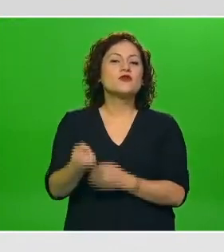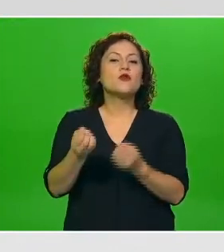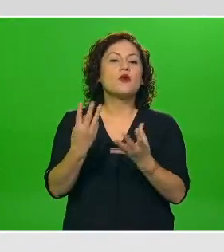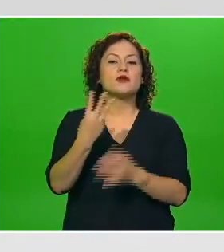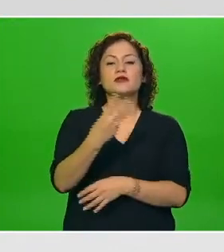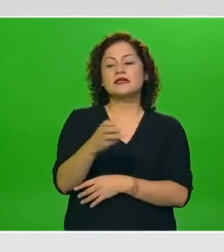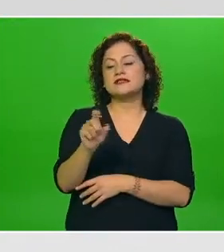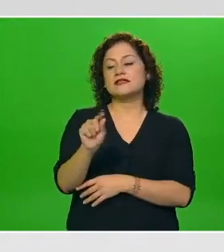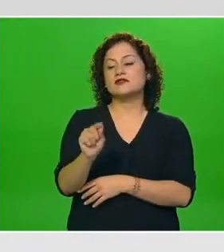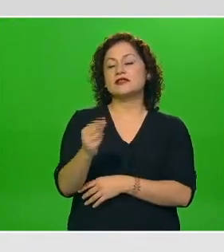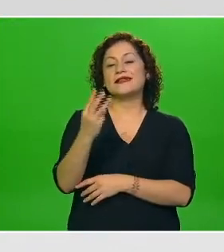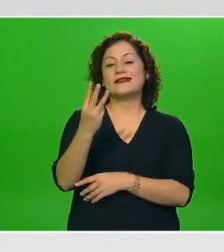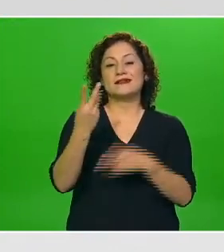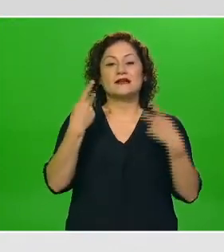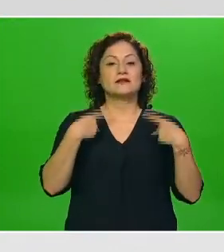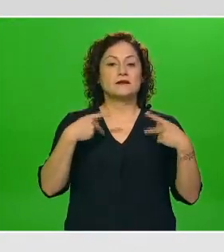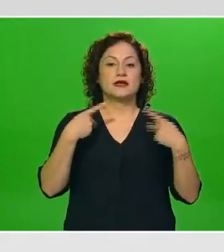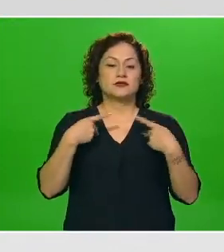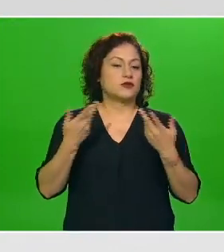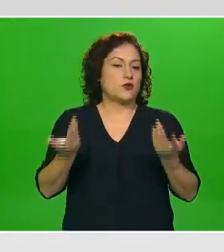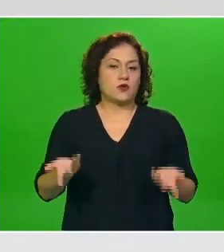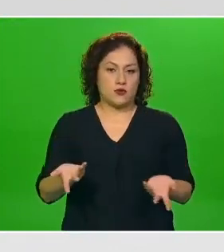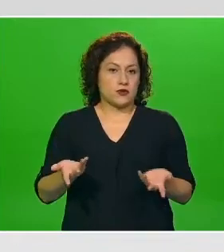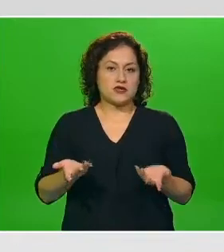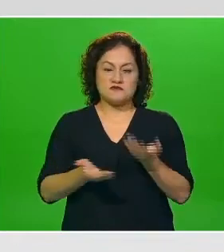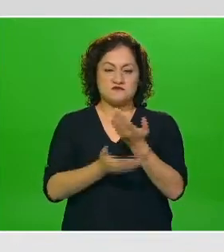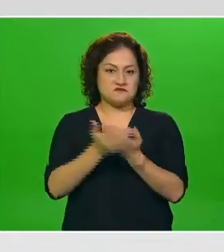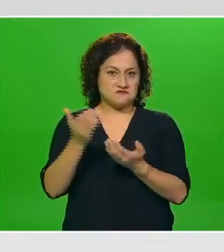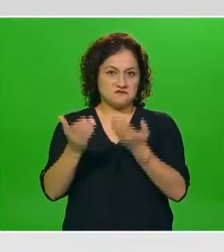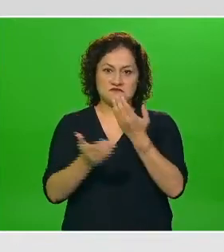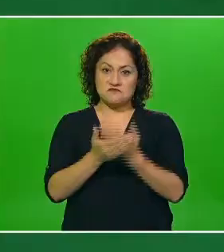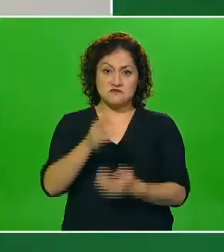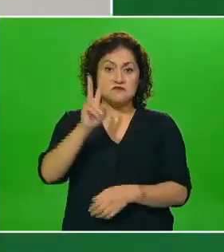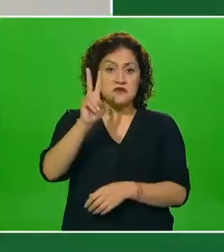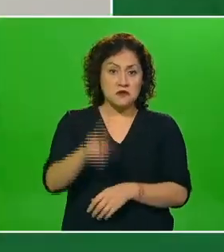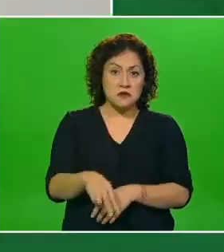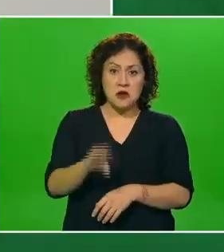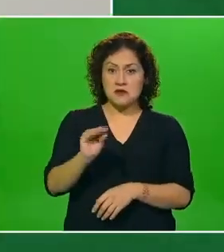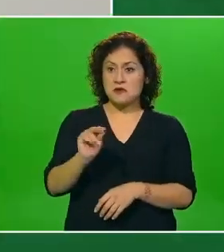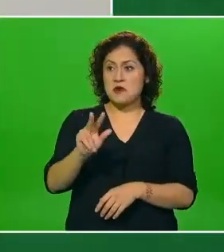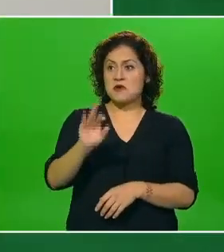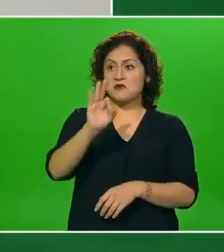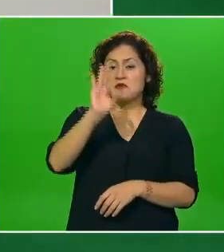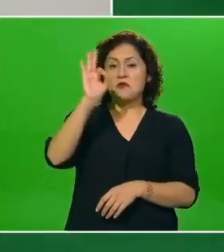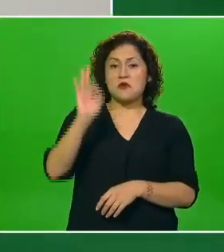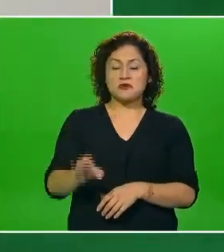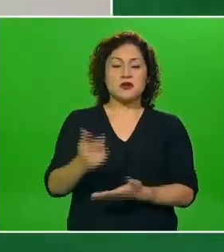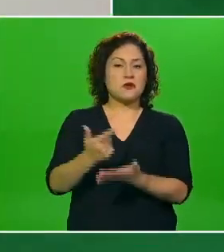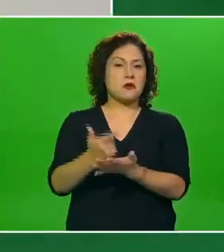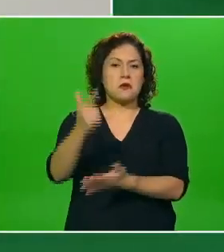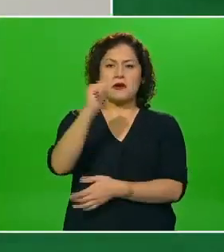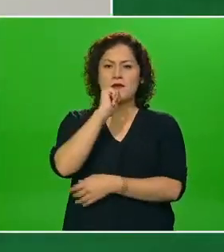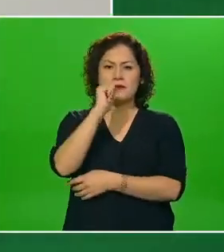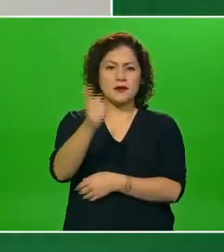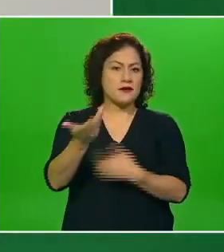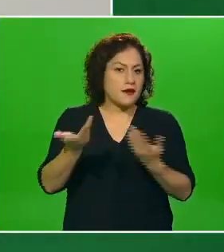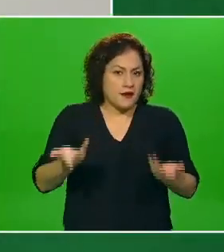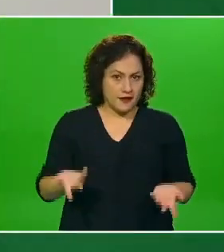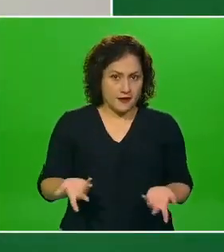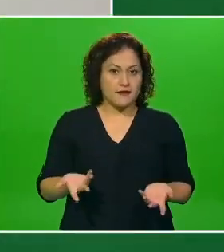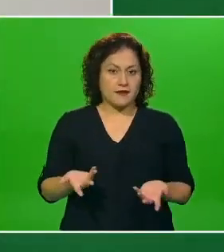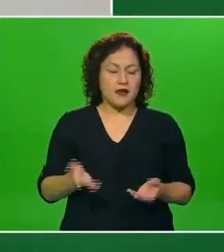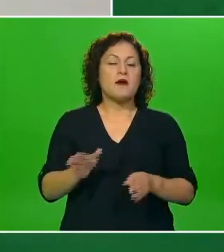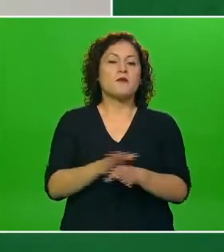373 casos la gran gran mayoría 98% han sido exávis no graves es decir aquellos que también se